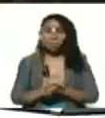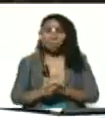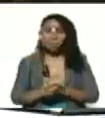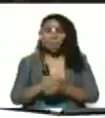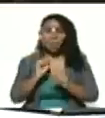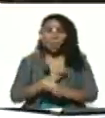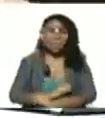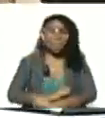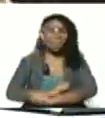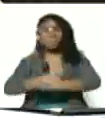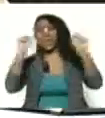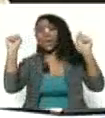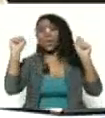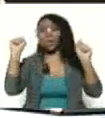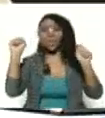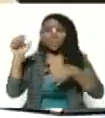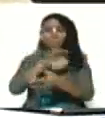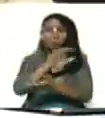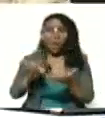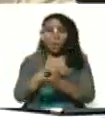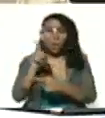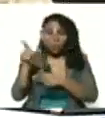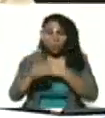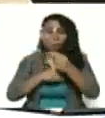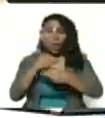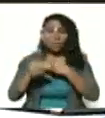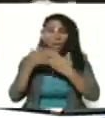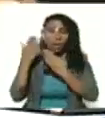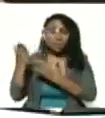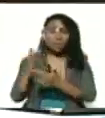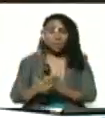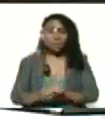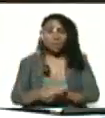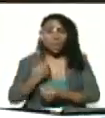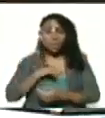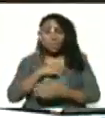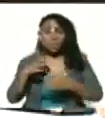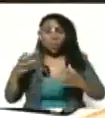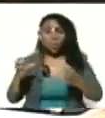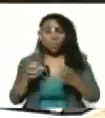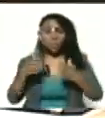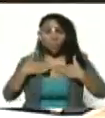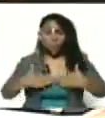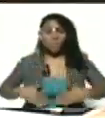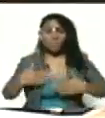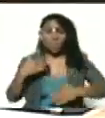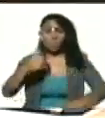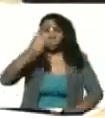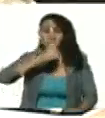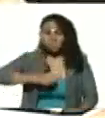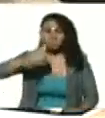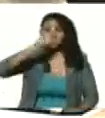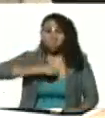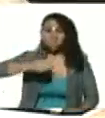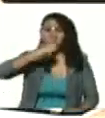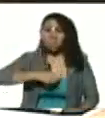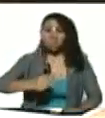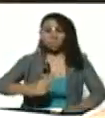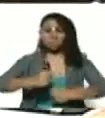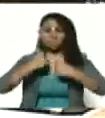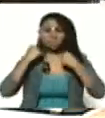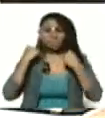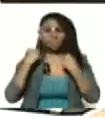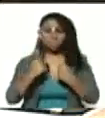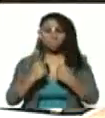estallen mil pedazos. Eso es lo que han hecho. Y nuestro cuerpo ha aguantado con firmeza,